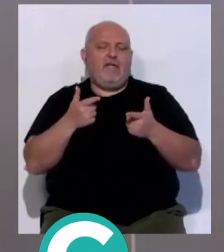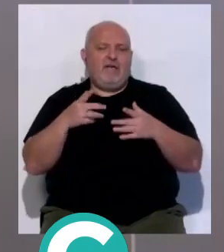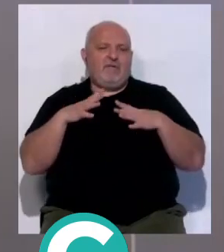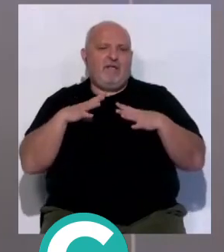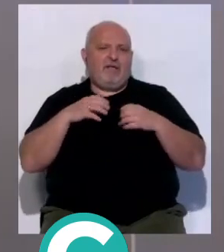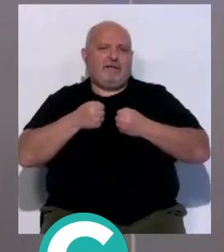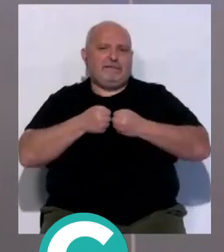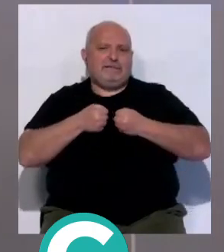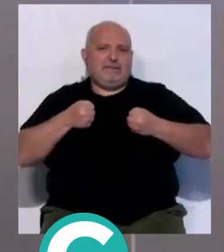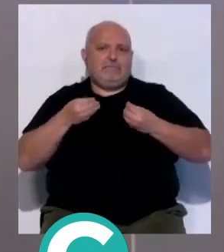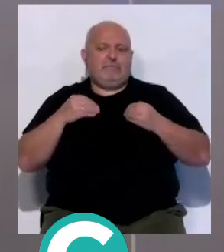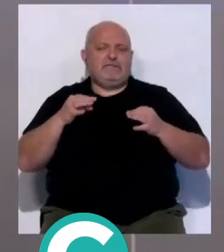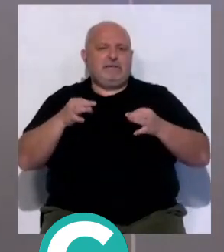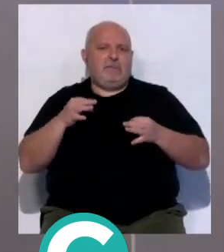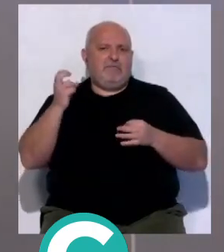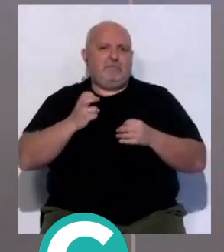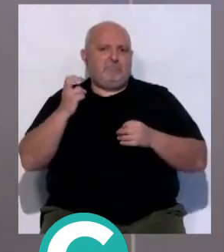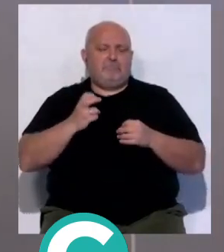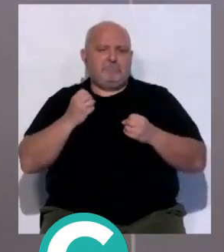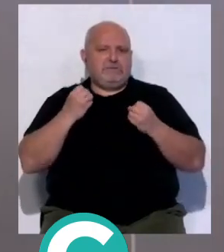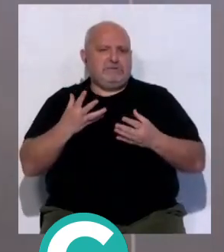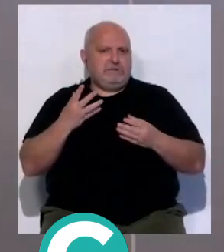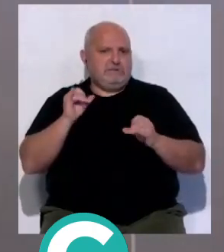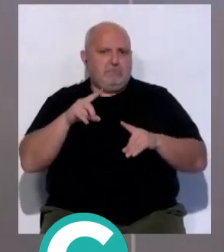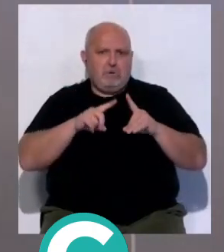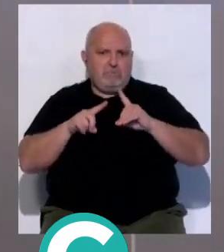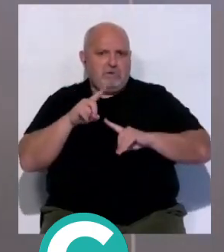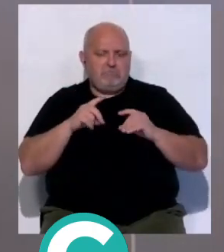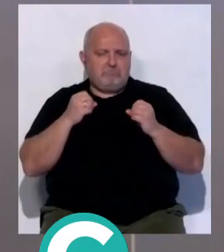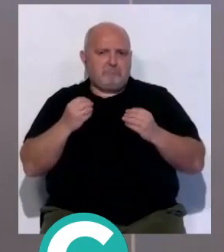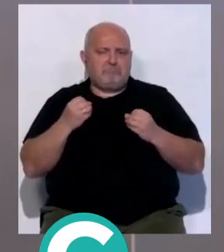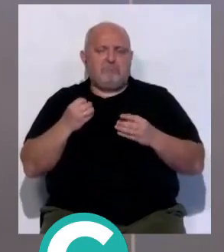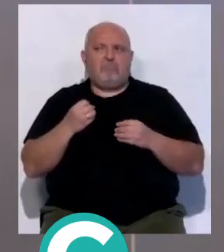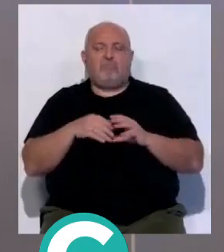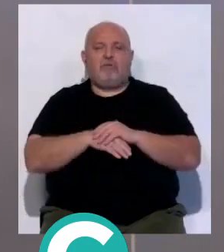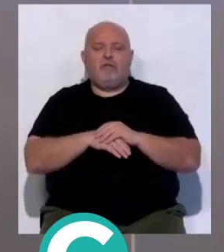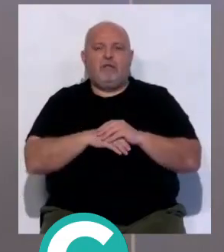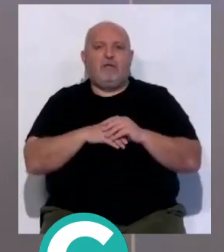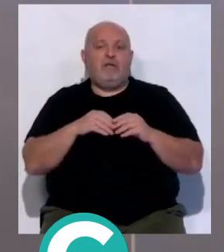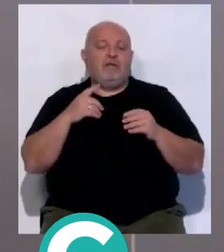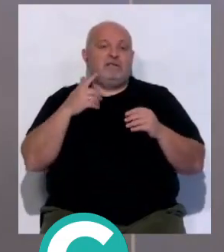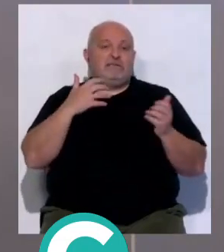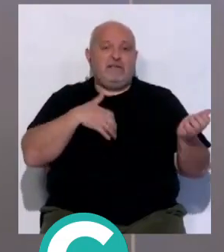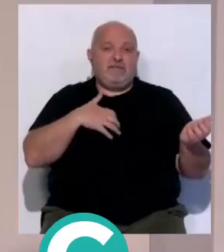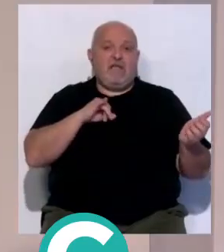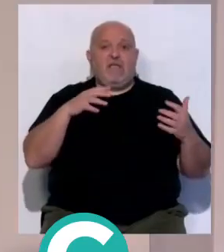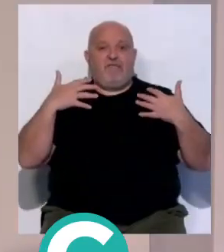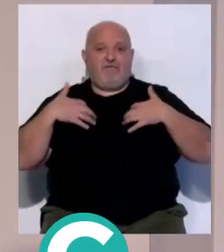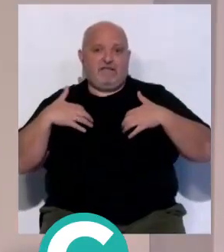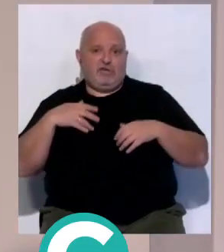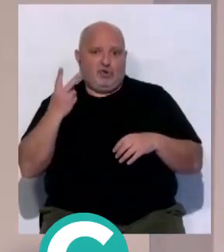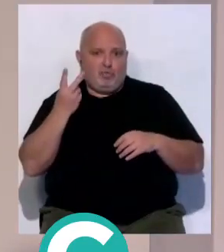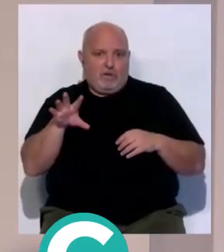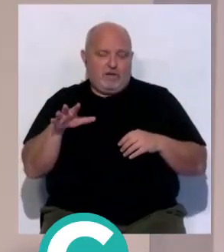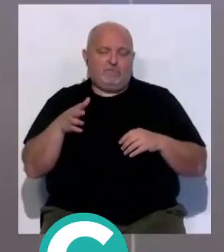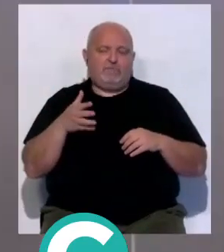vacaciones los sevillanos y han sido siempre los que han tenido sevillanos cuando digo Sevilla y Betis, no Sevilla Fútbol